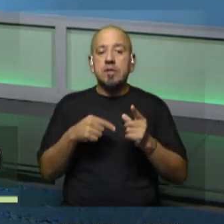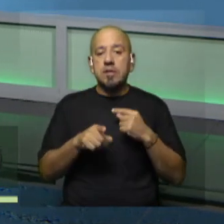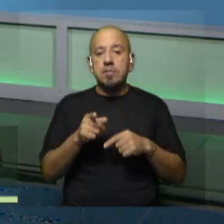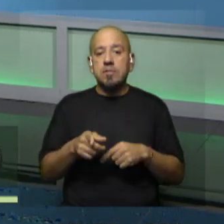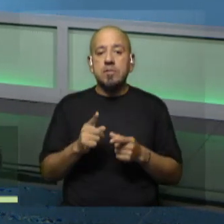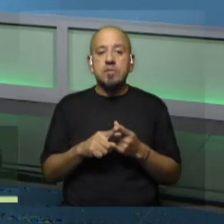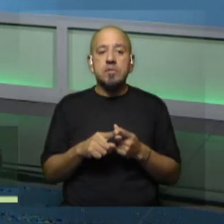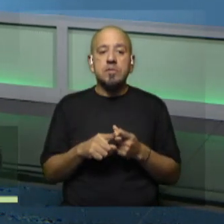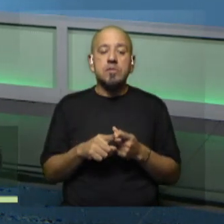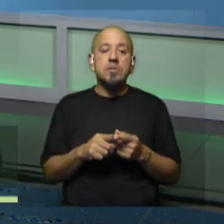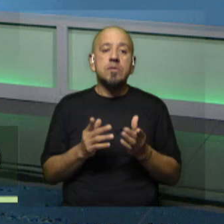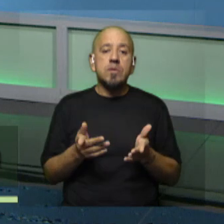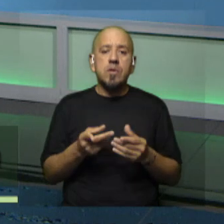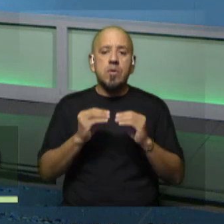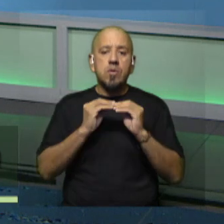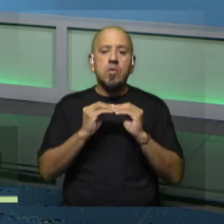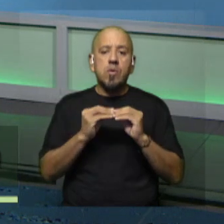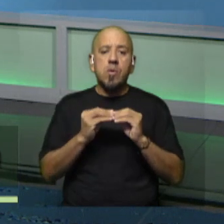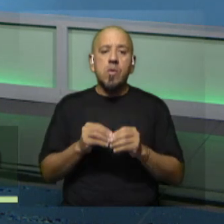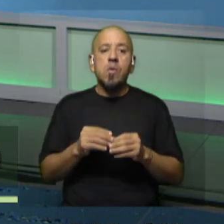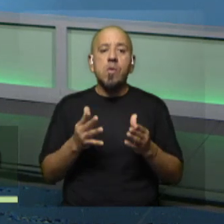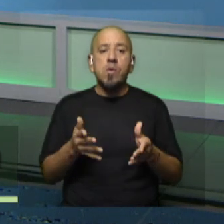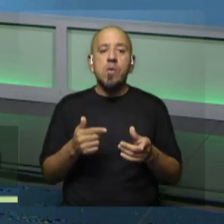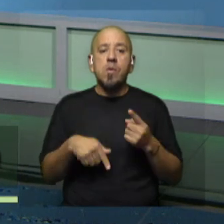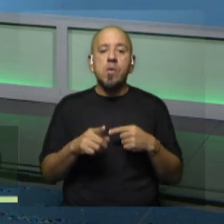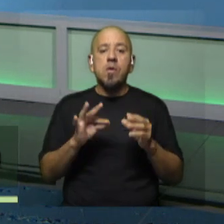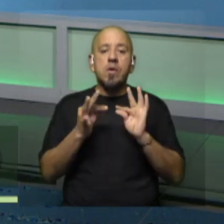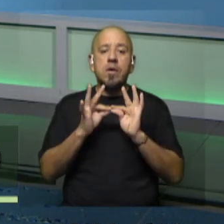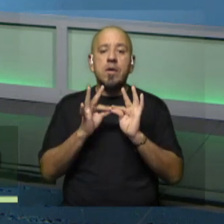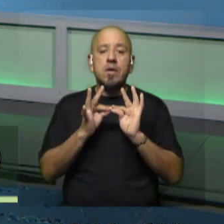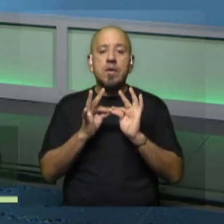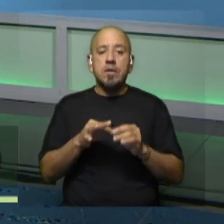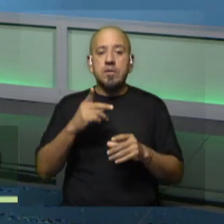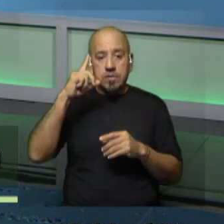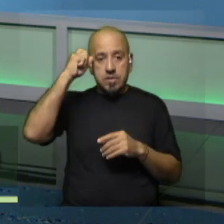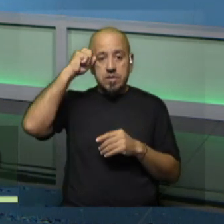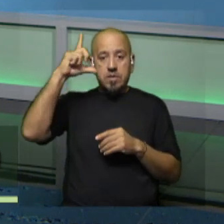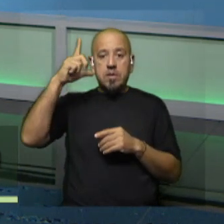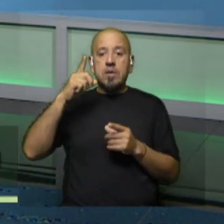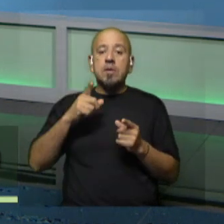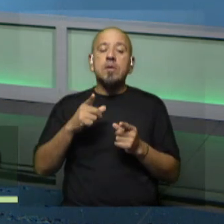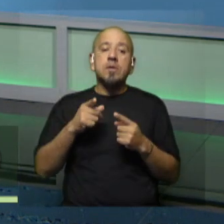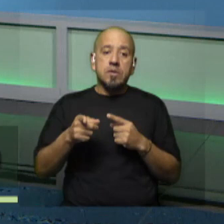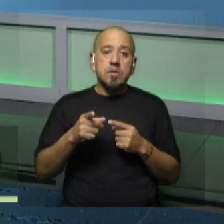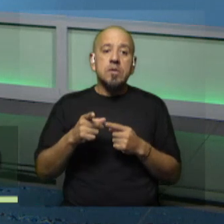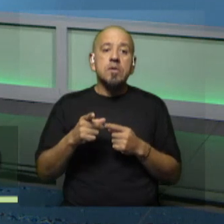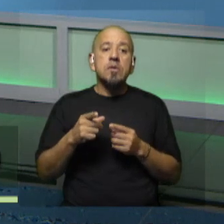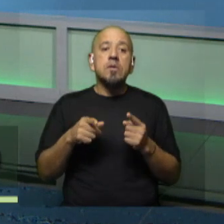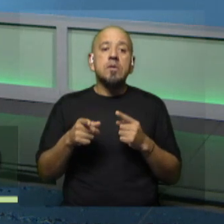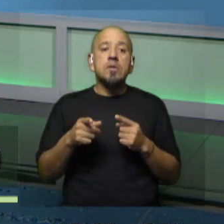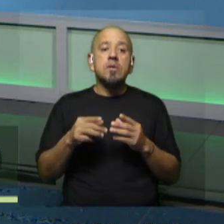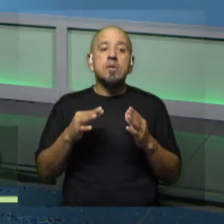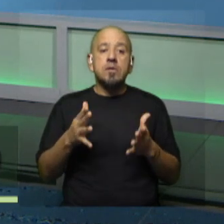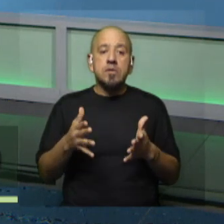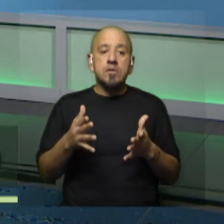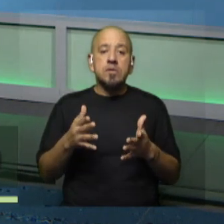la línea. Igualmente, nosotros le consultamos y nos mencionaba que estos intérpretes están capacitadas, es decir, están capacitadas en qué